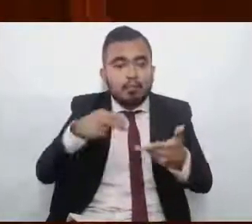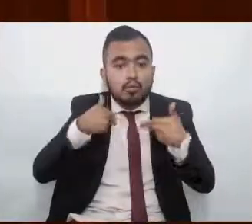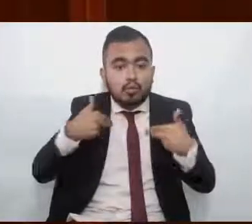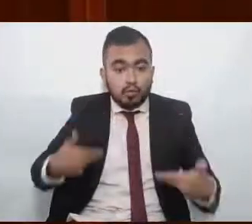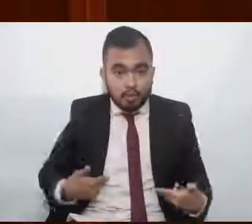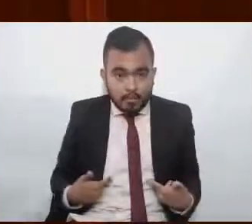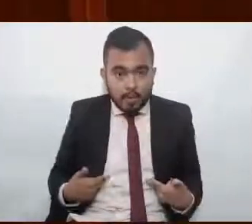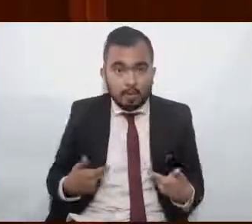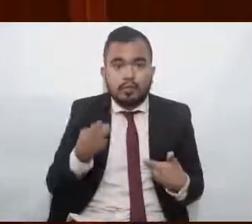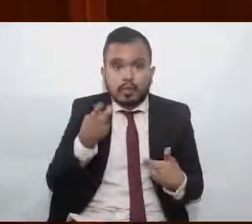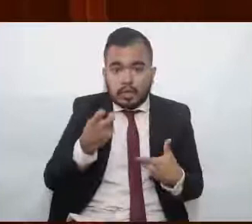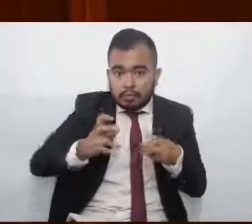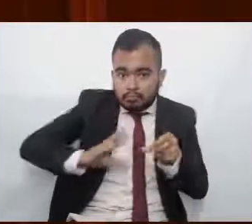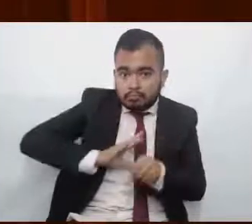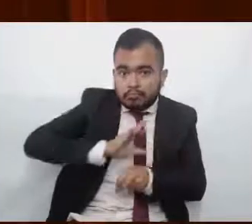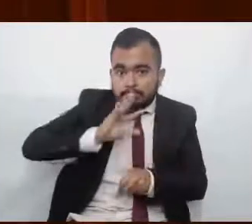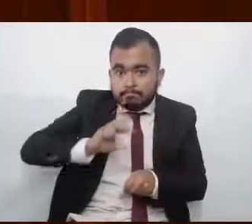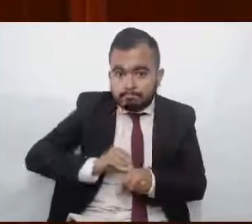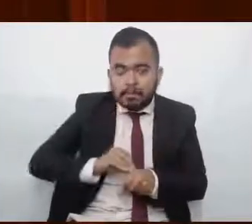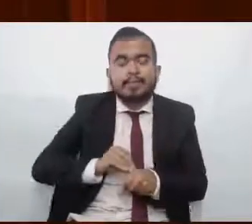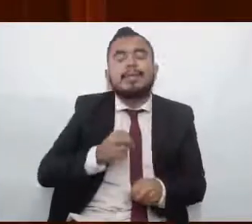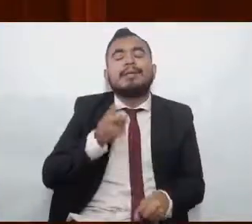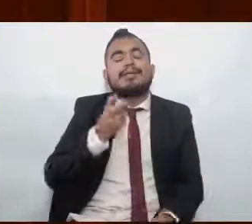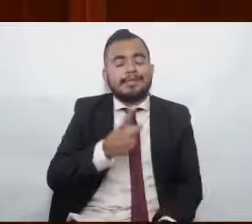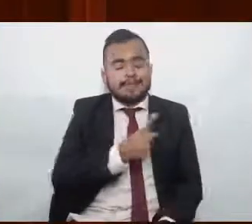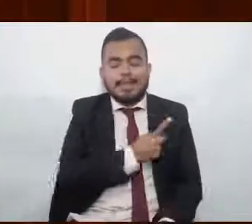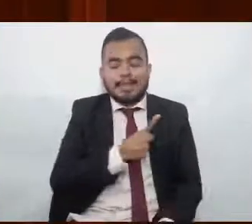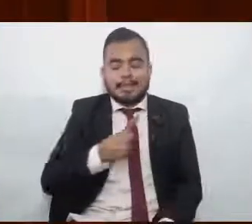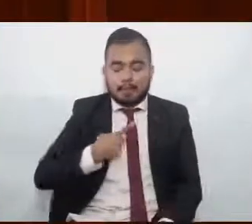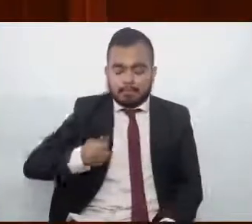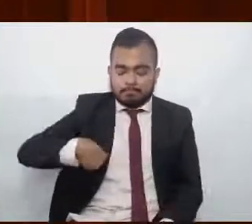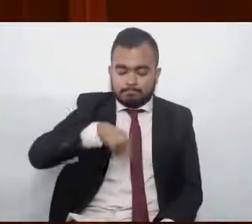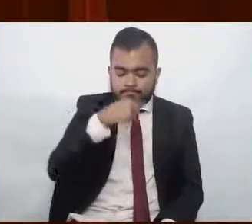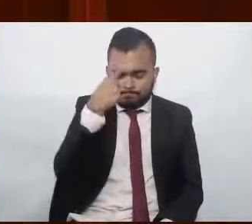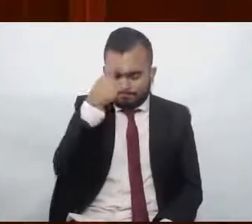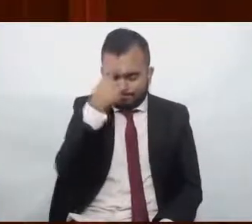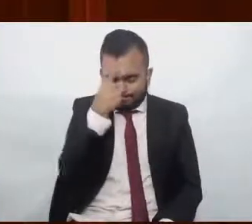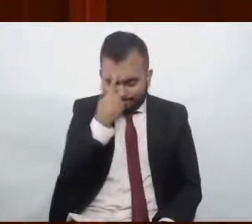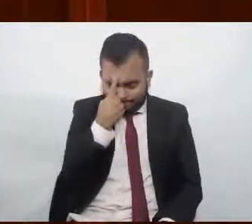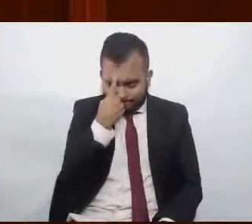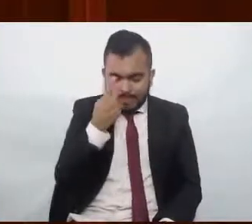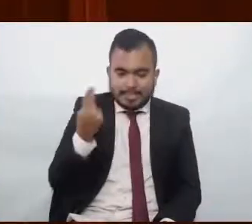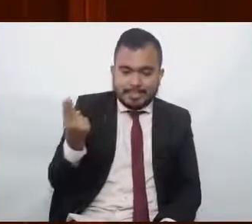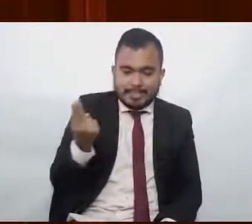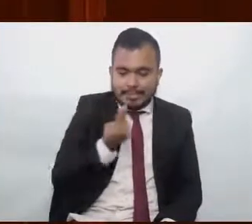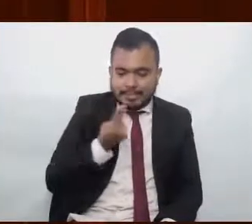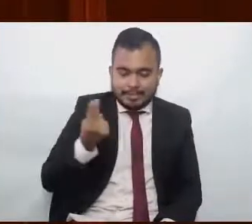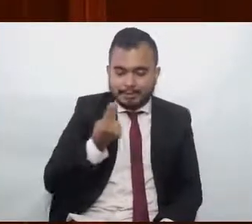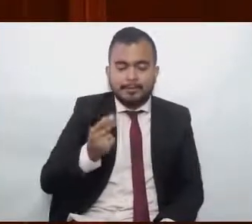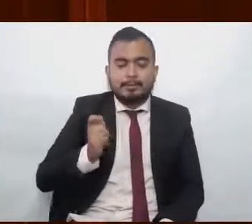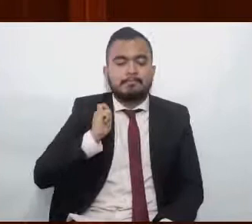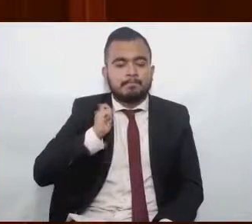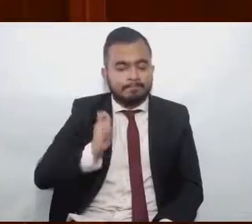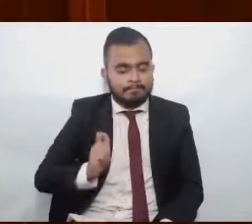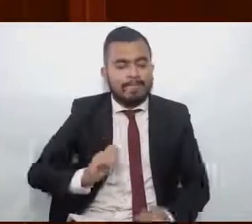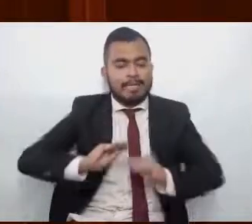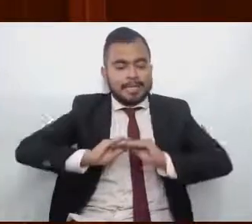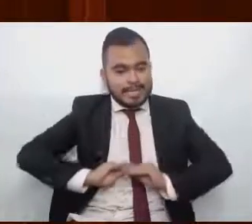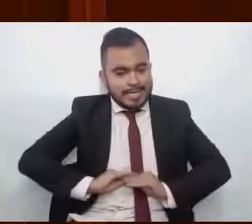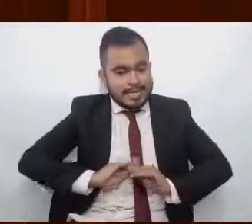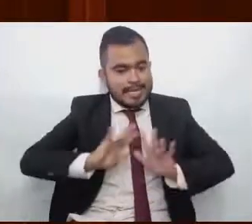nosotros que debemos facilitar y hacer claro lo que tal vez en principio no se alcanza a ver.